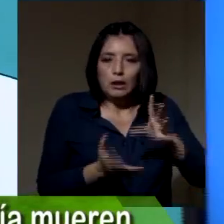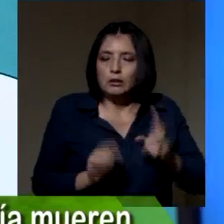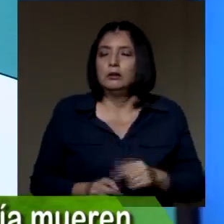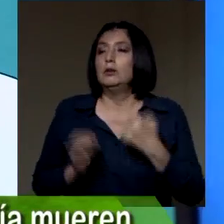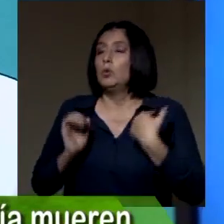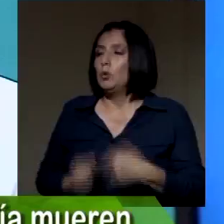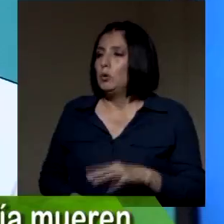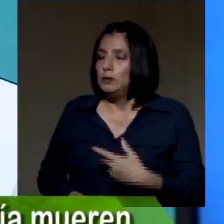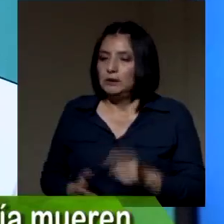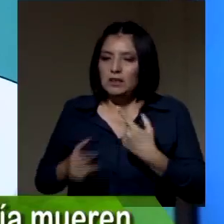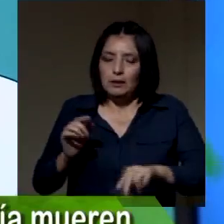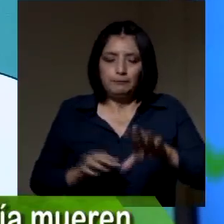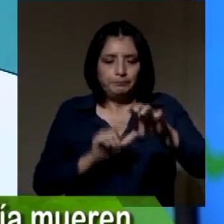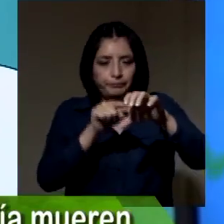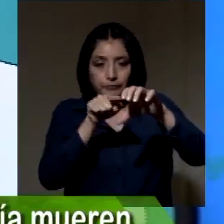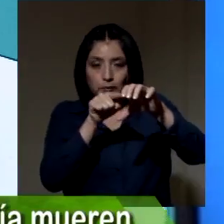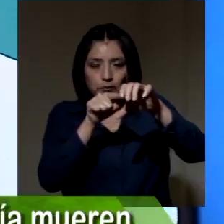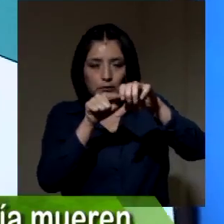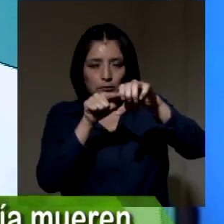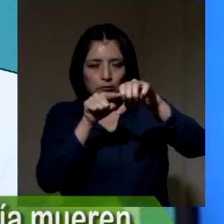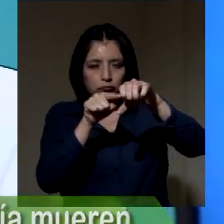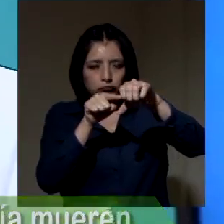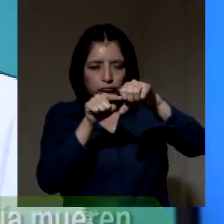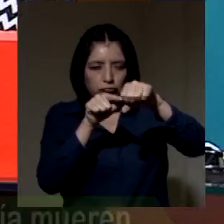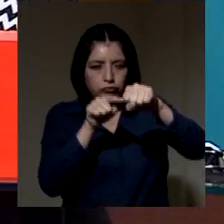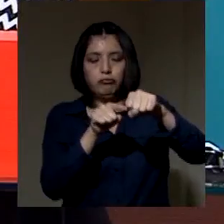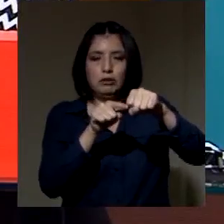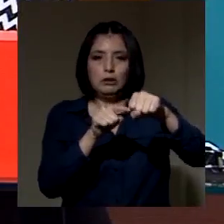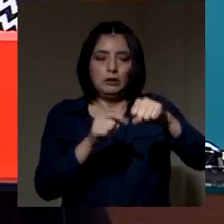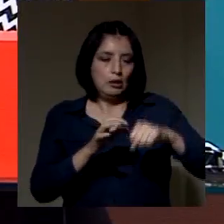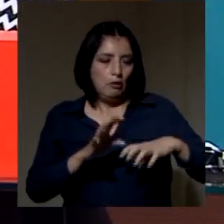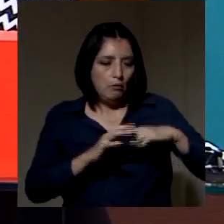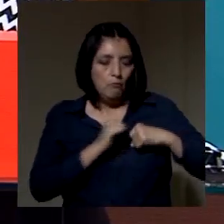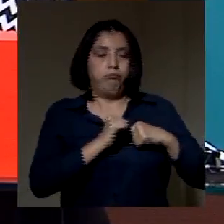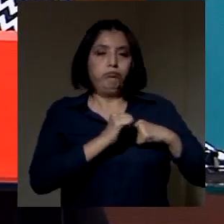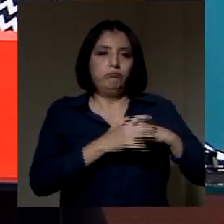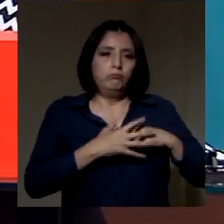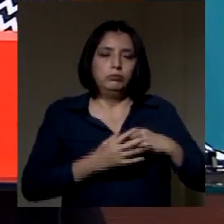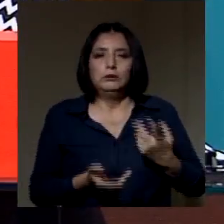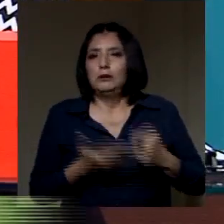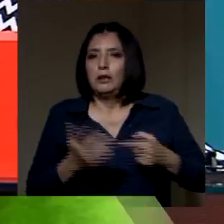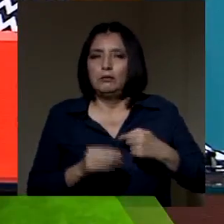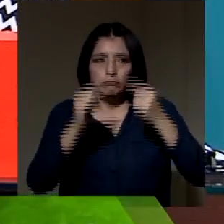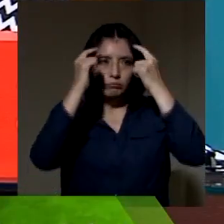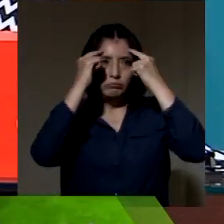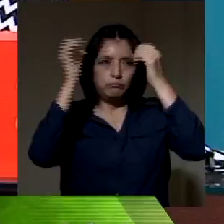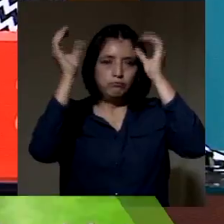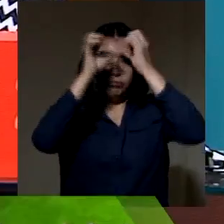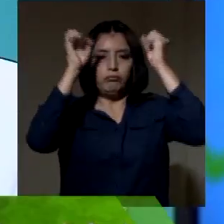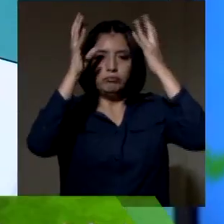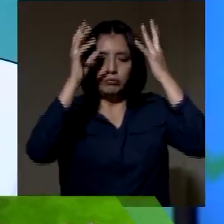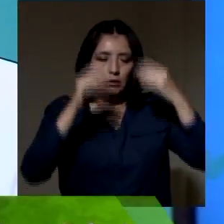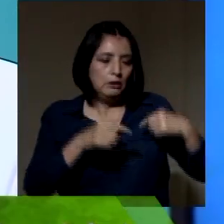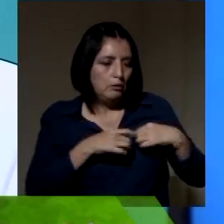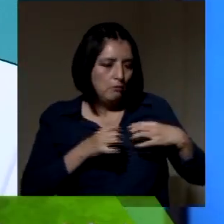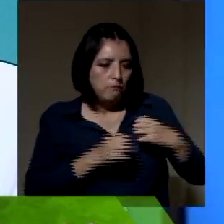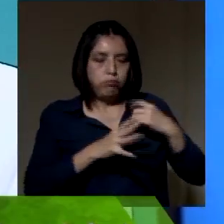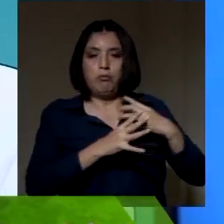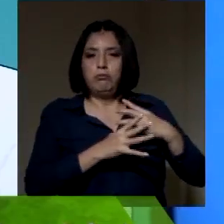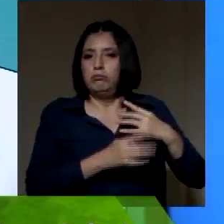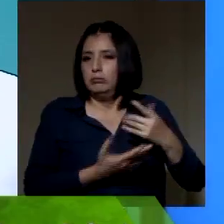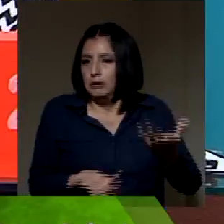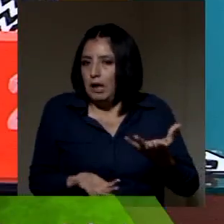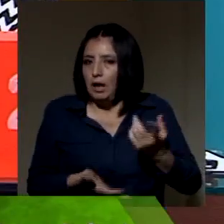Se termina de cerrar los vasos y puede producir un infarto. Infarto cerebral, infarto cardíaco.